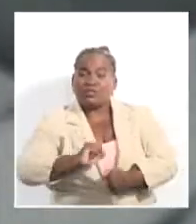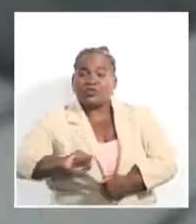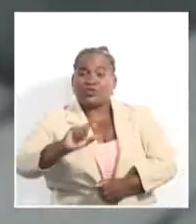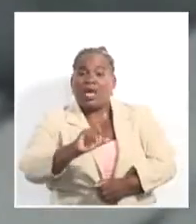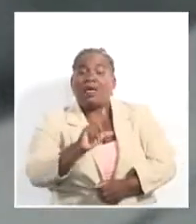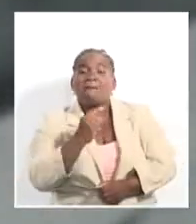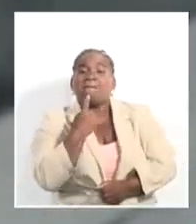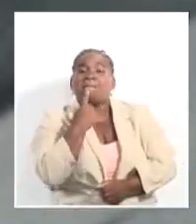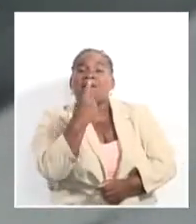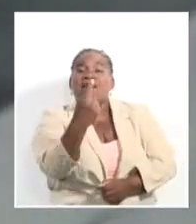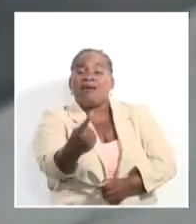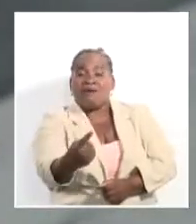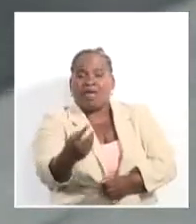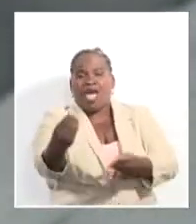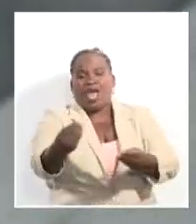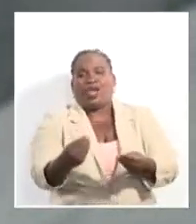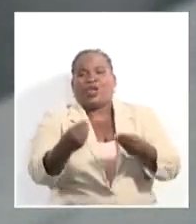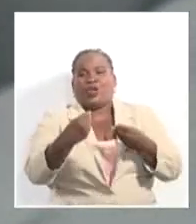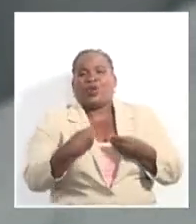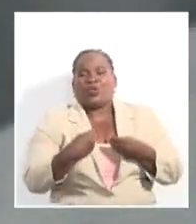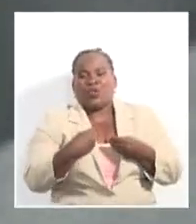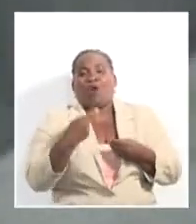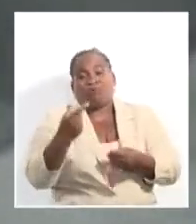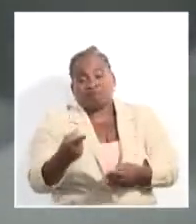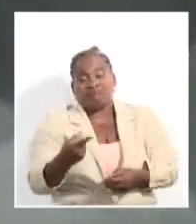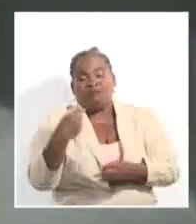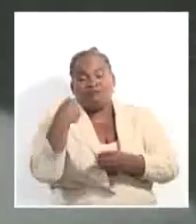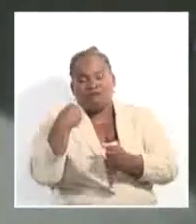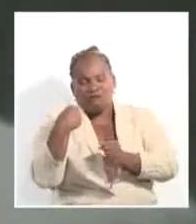palabra, nos dejó una herencia intelectual.